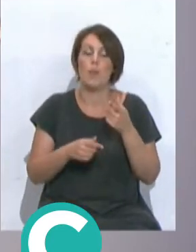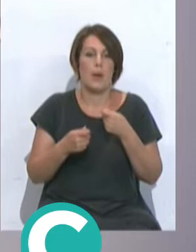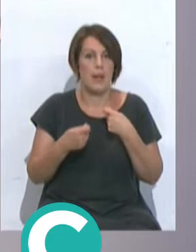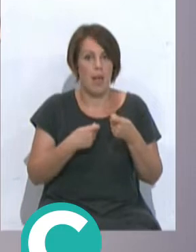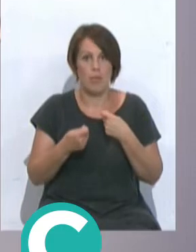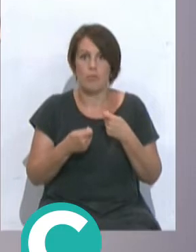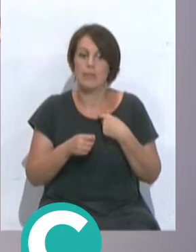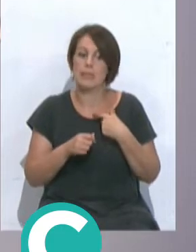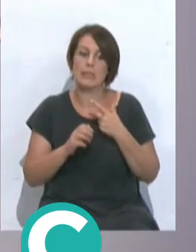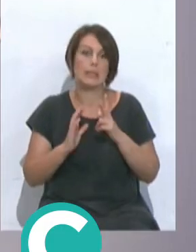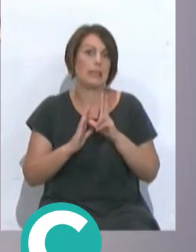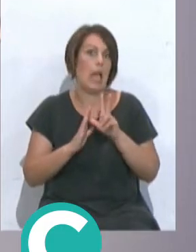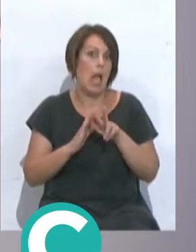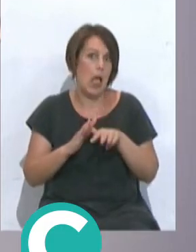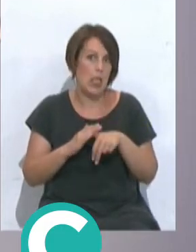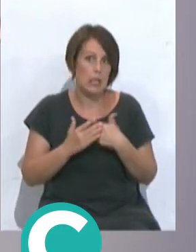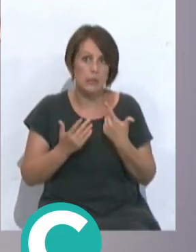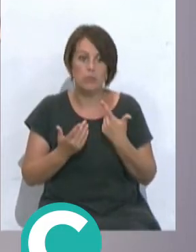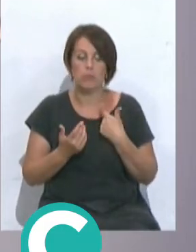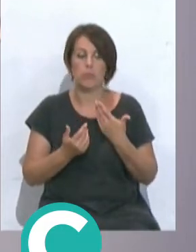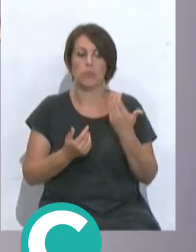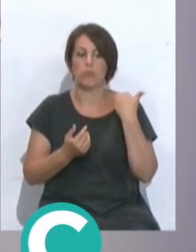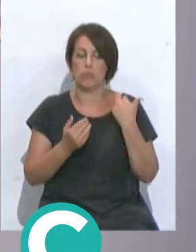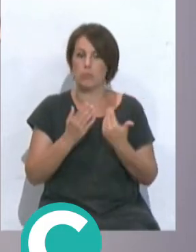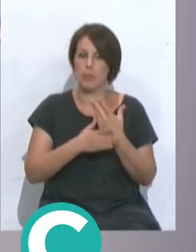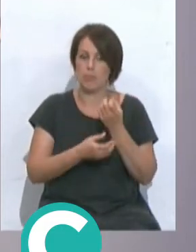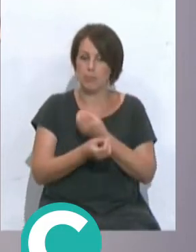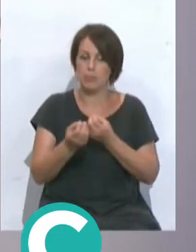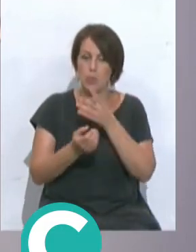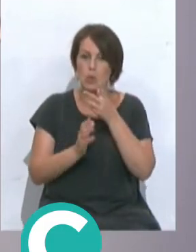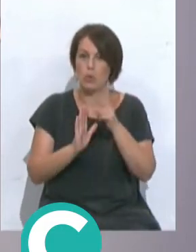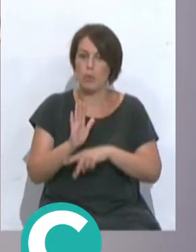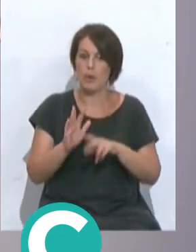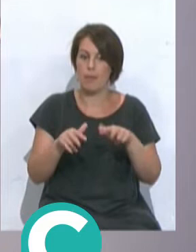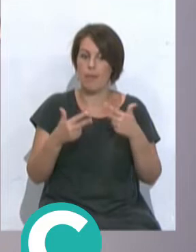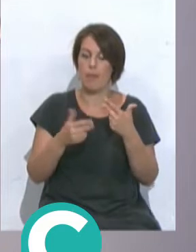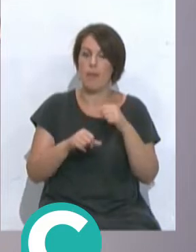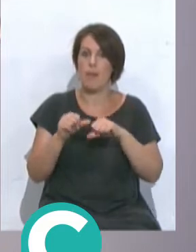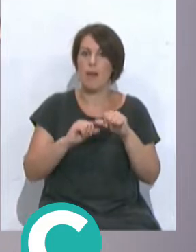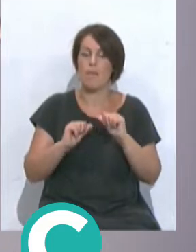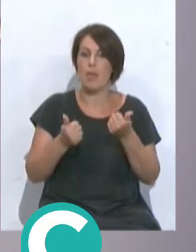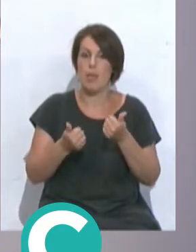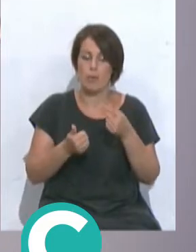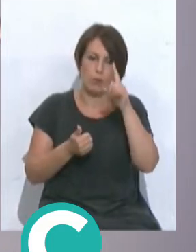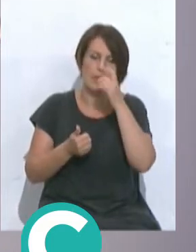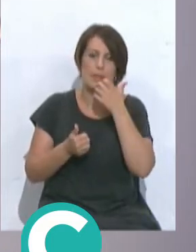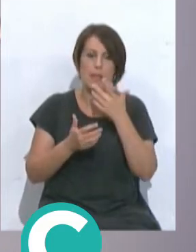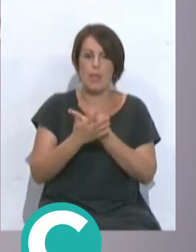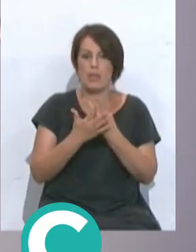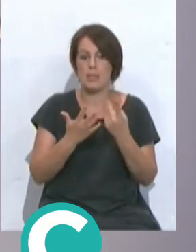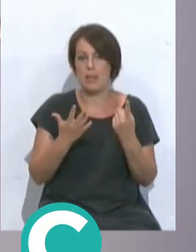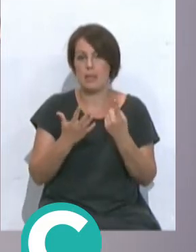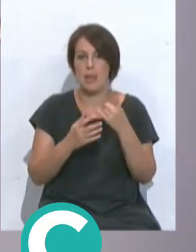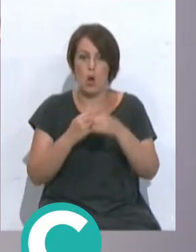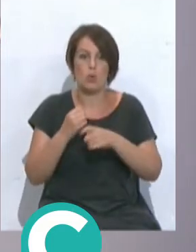mercado cada vez tarda más, es decir, yo el otro día comentaba, quizás por la norma esta que te permiten que la liga empiece, no sé si será el 17 de agosto,